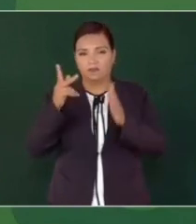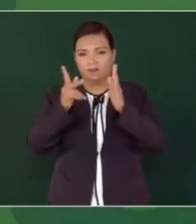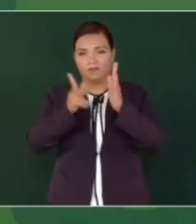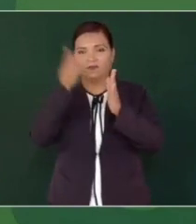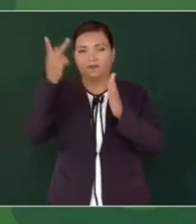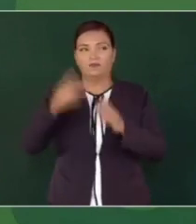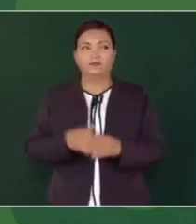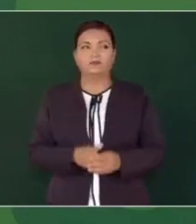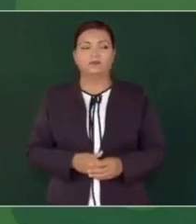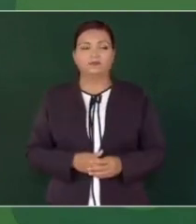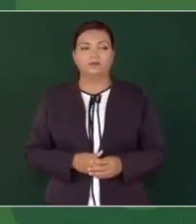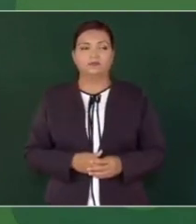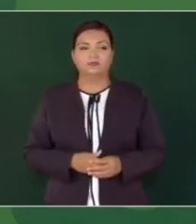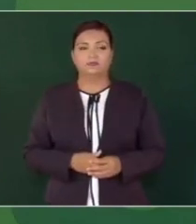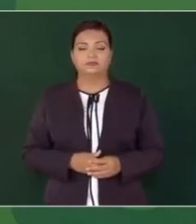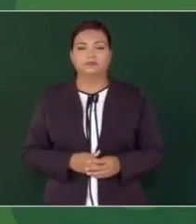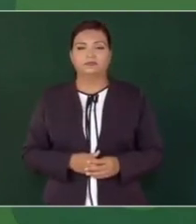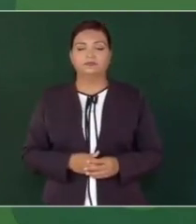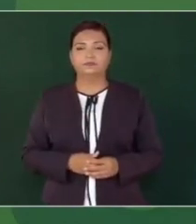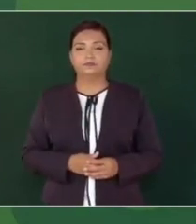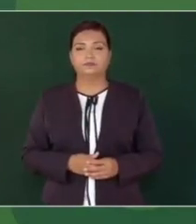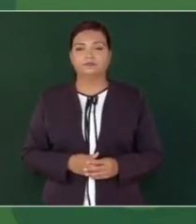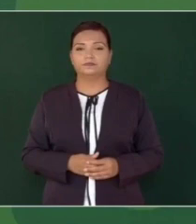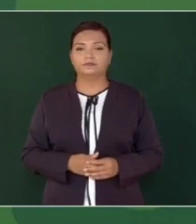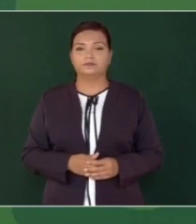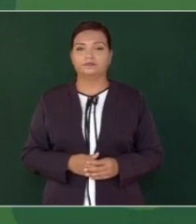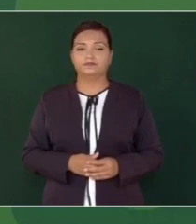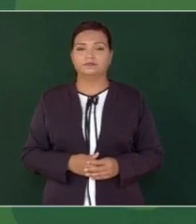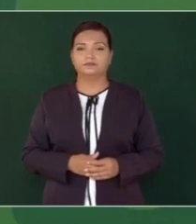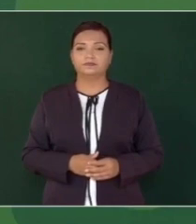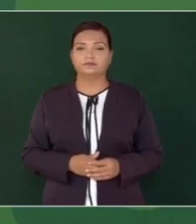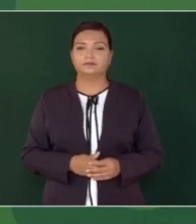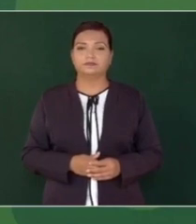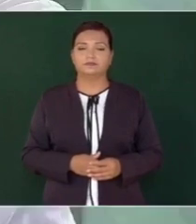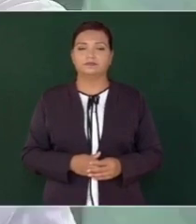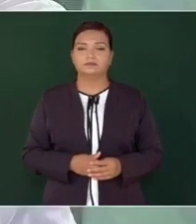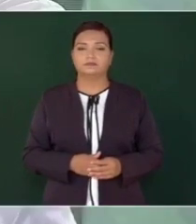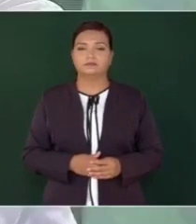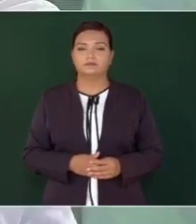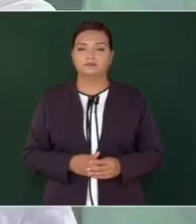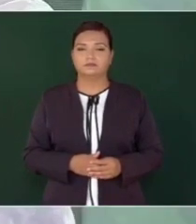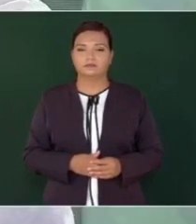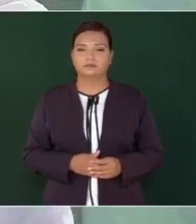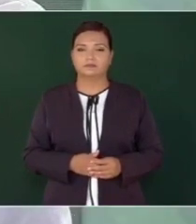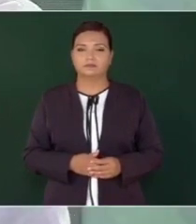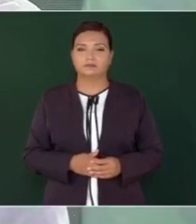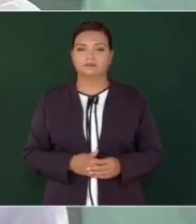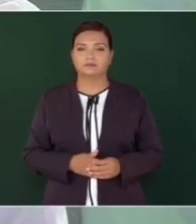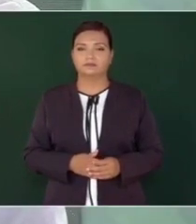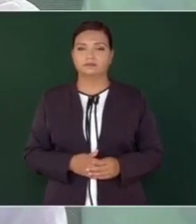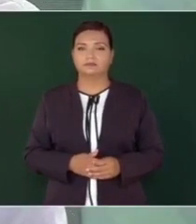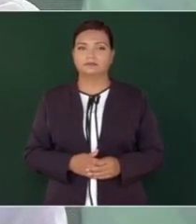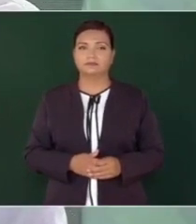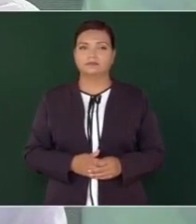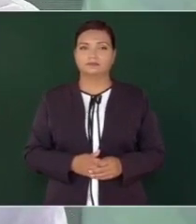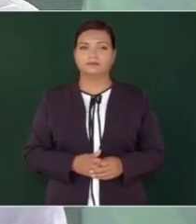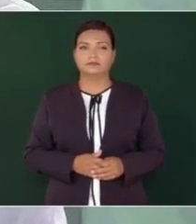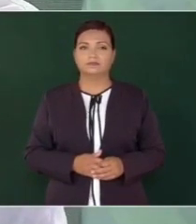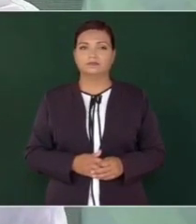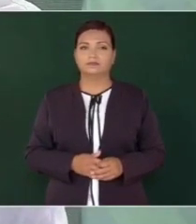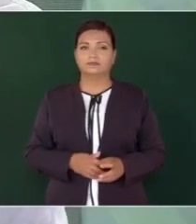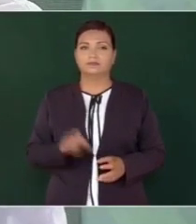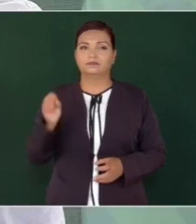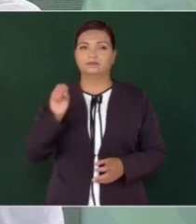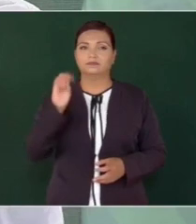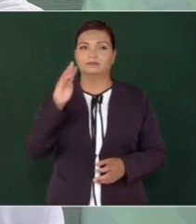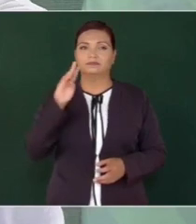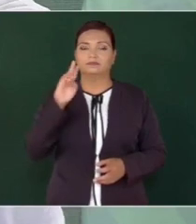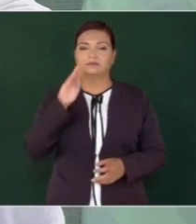subsidiaria,